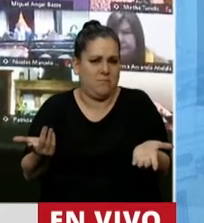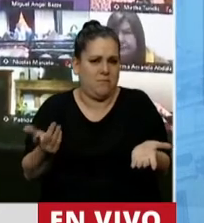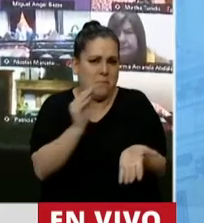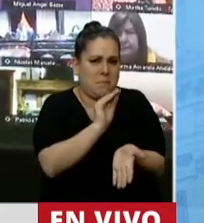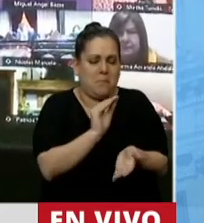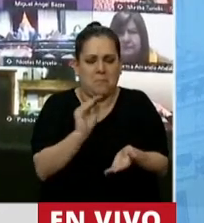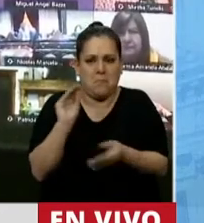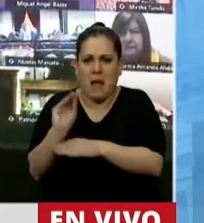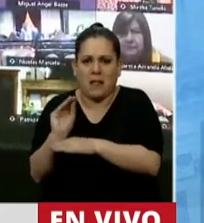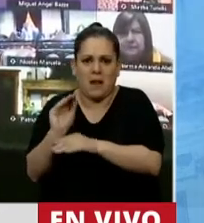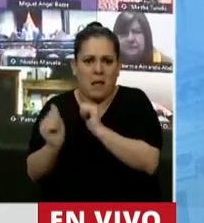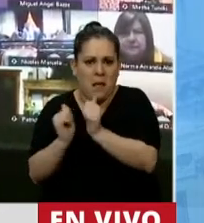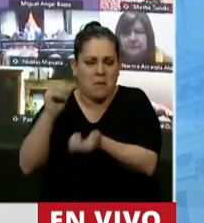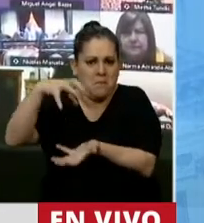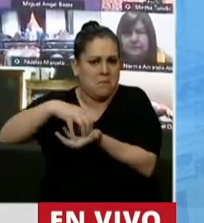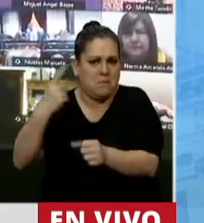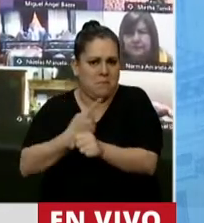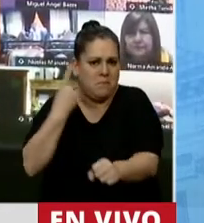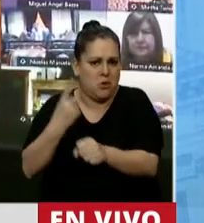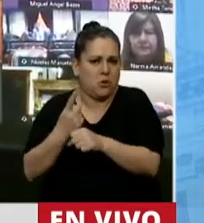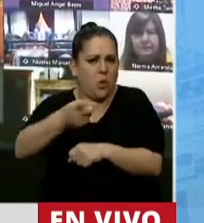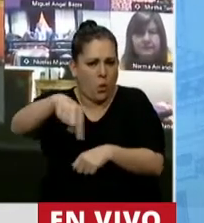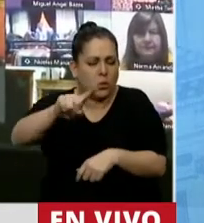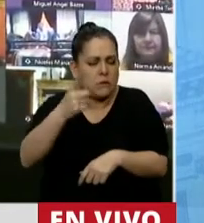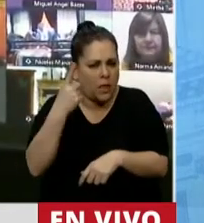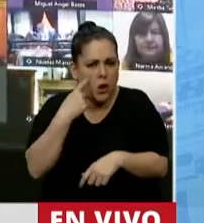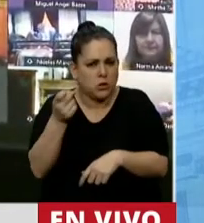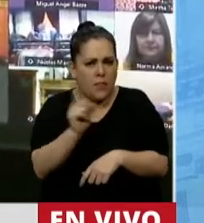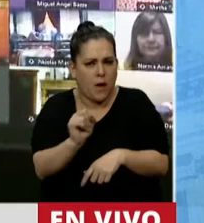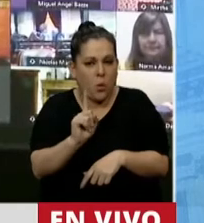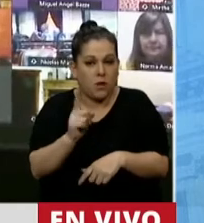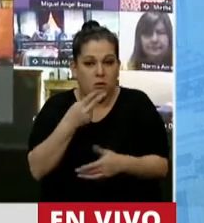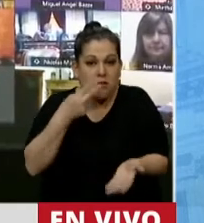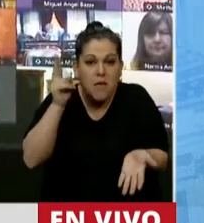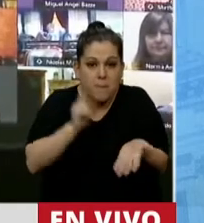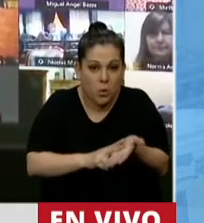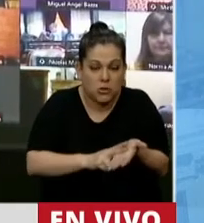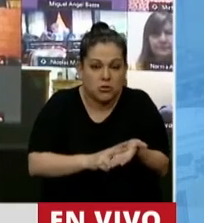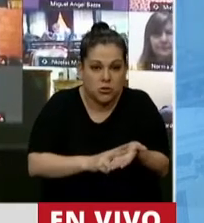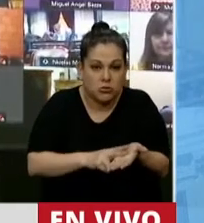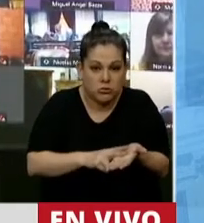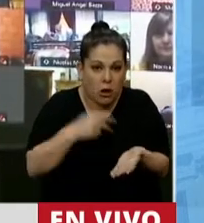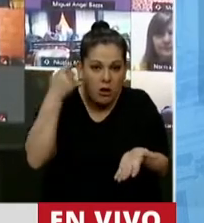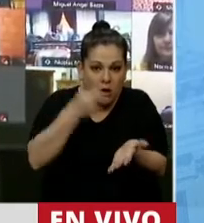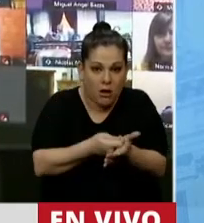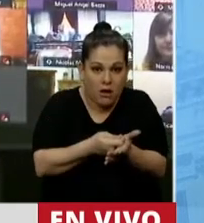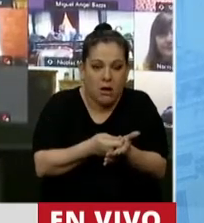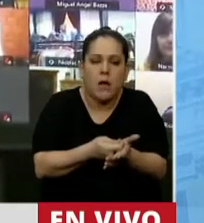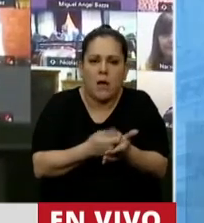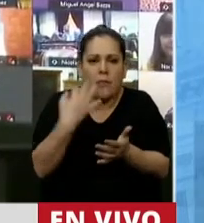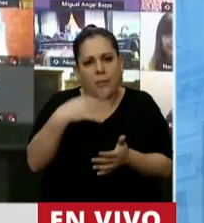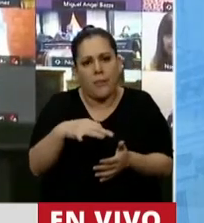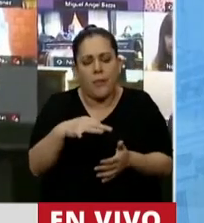Díganme si ustedes no sienten que en este aporte confiscatorio hoy nos están